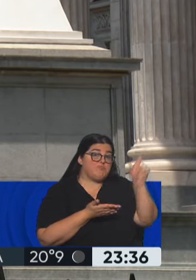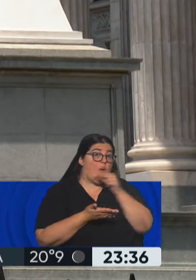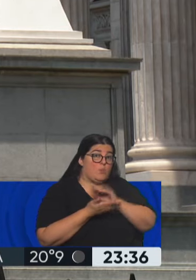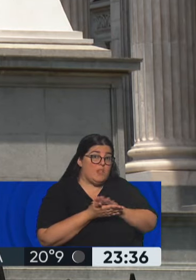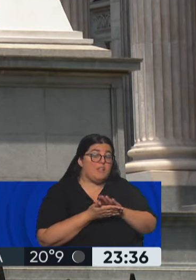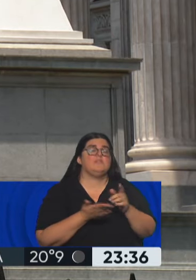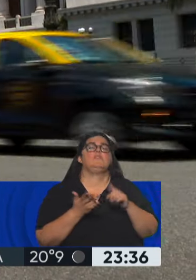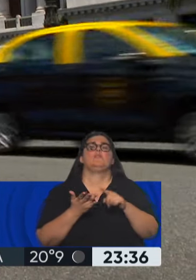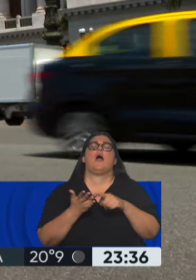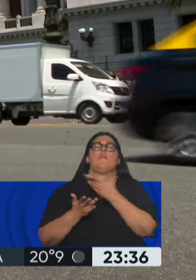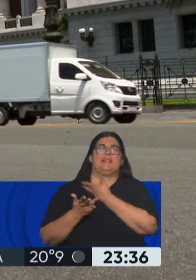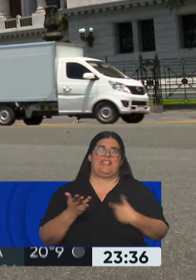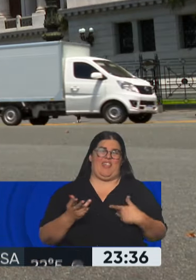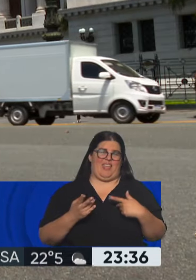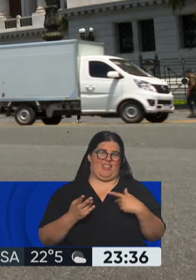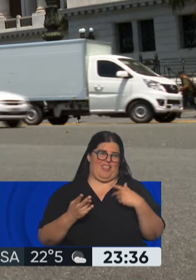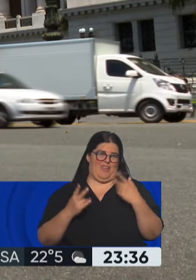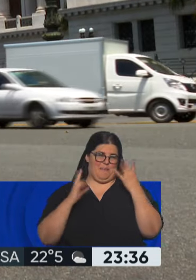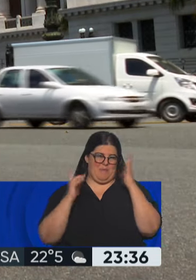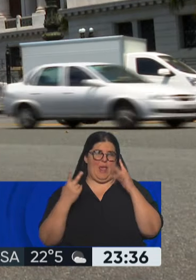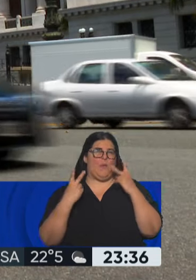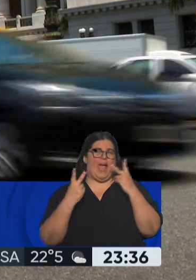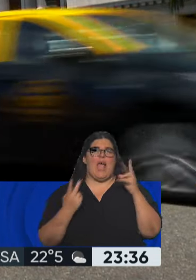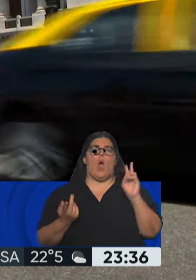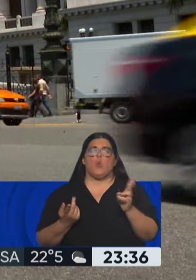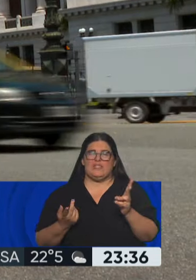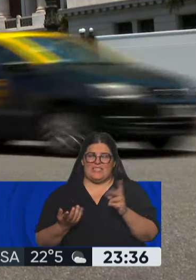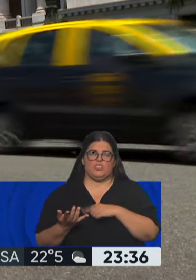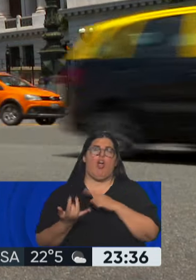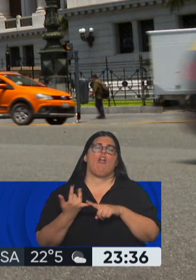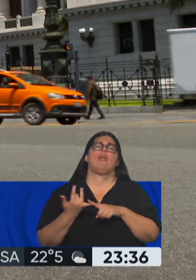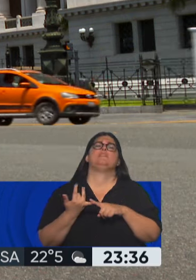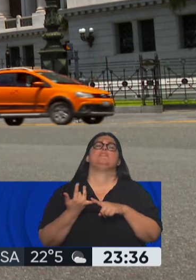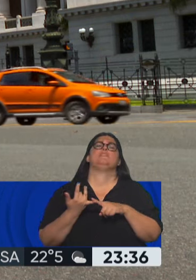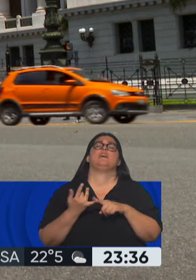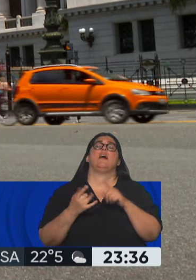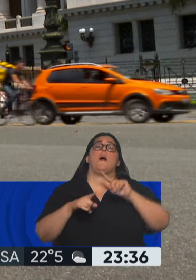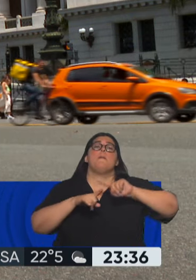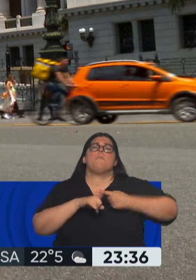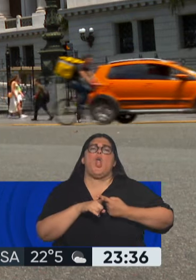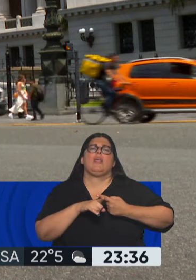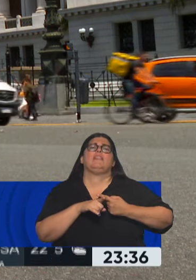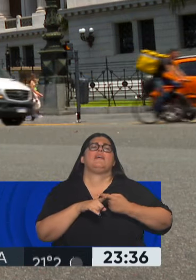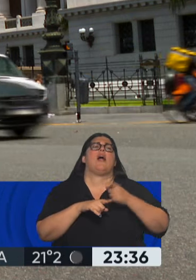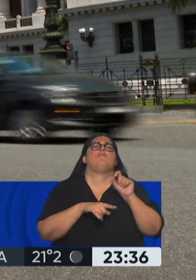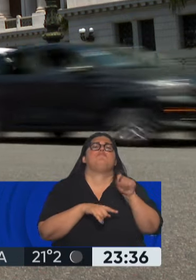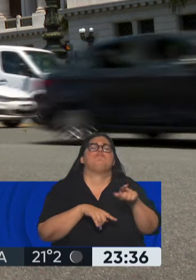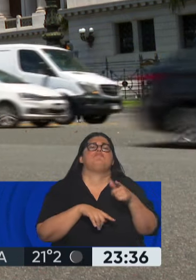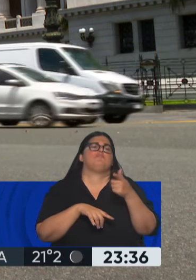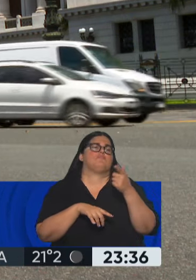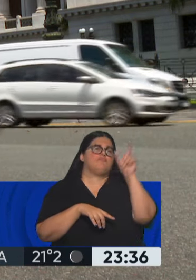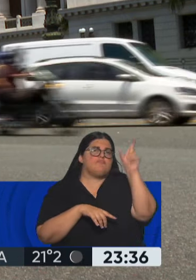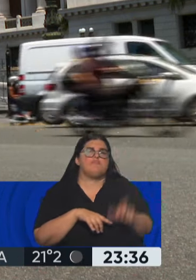los viajes del presidente, las autorizaciones correspondientes, y la reforma de los fueros de la política. En cambio,